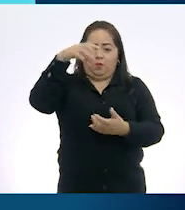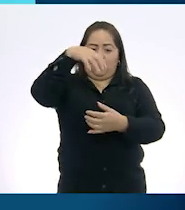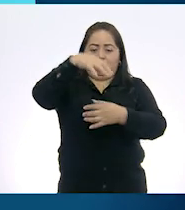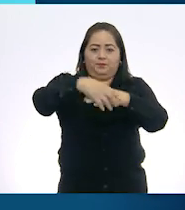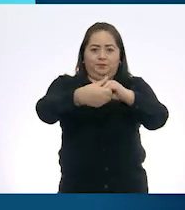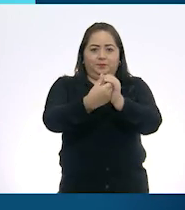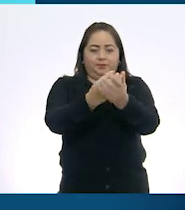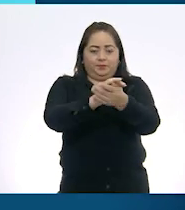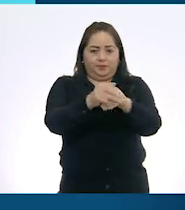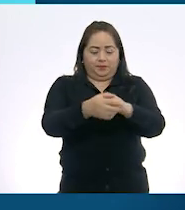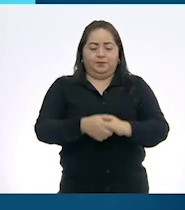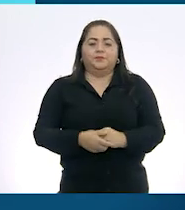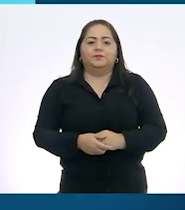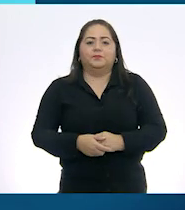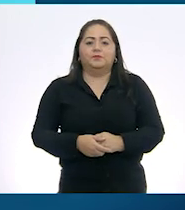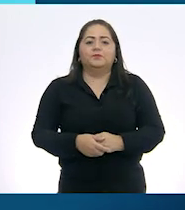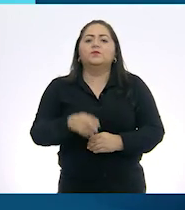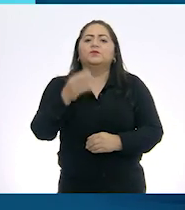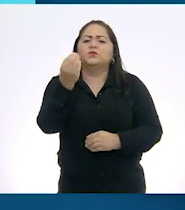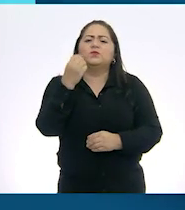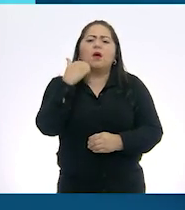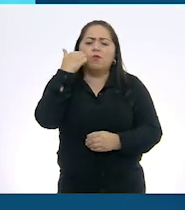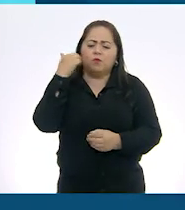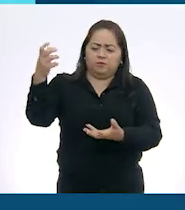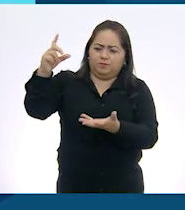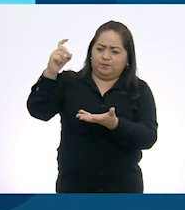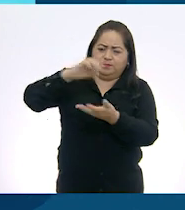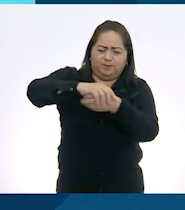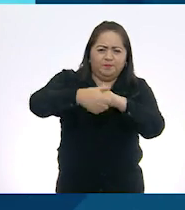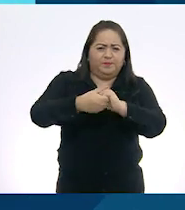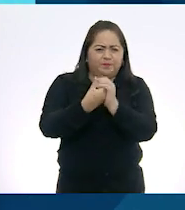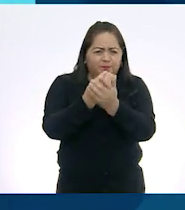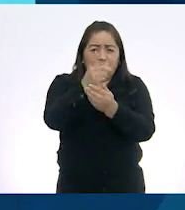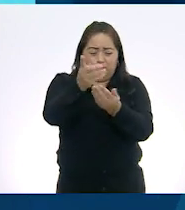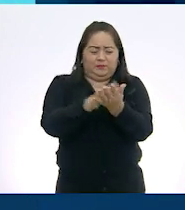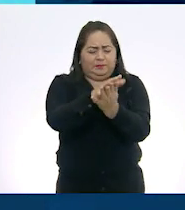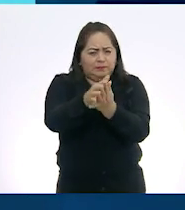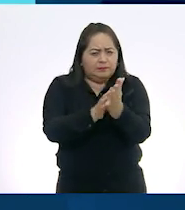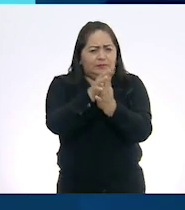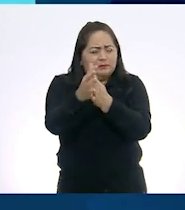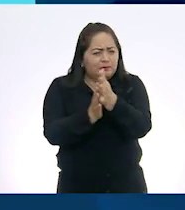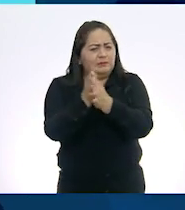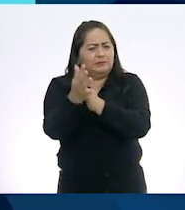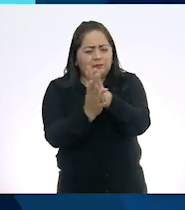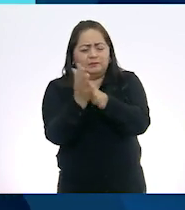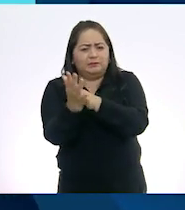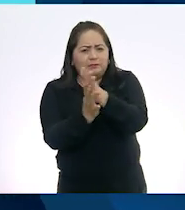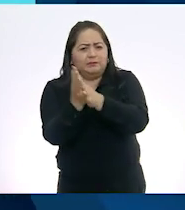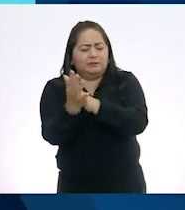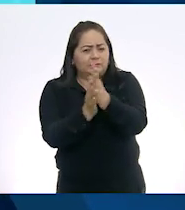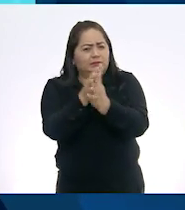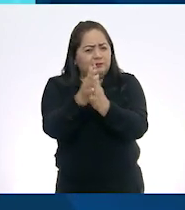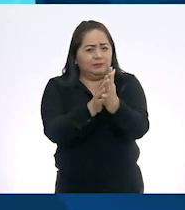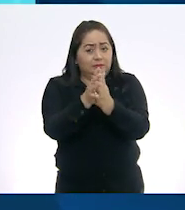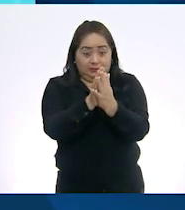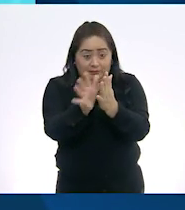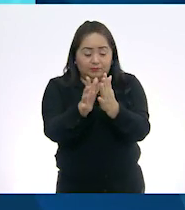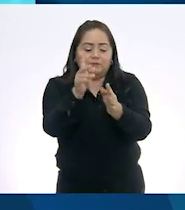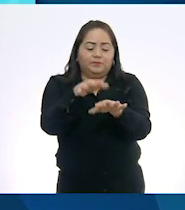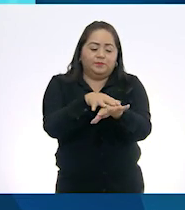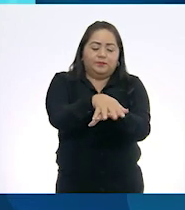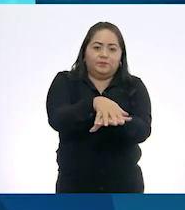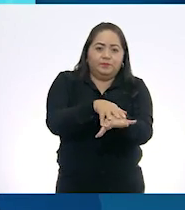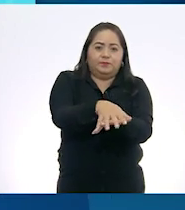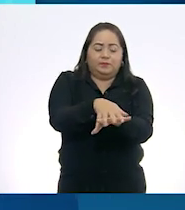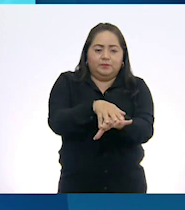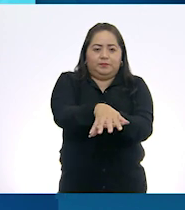manos. Usa suficiente jabón. Frota tus palmas una con la otra. Ahora, frota la